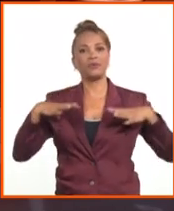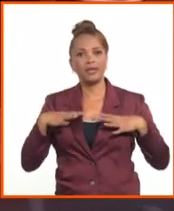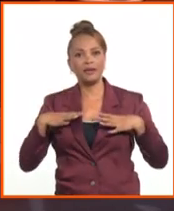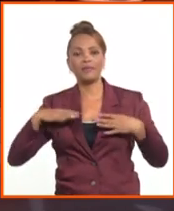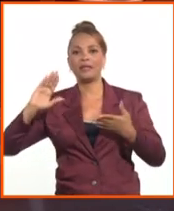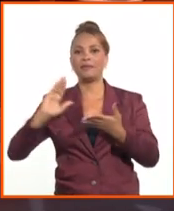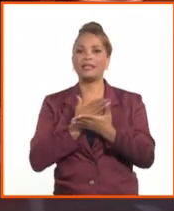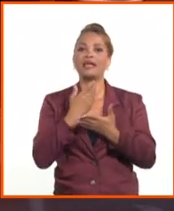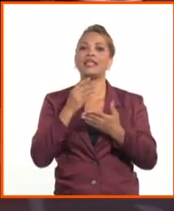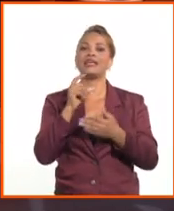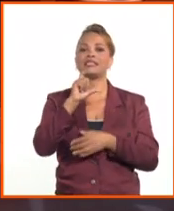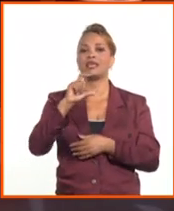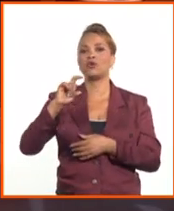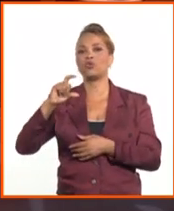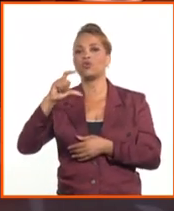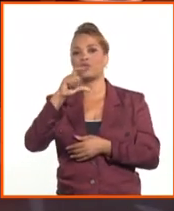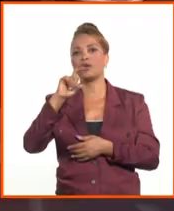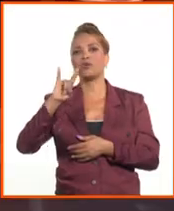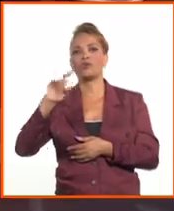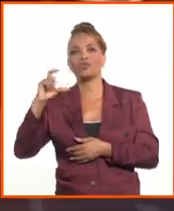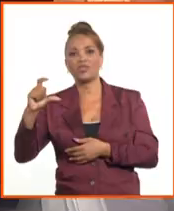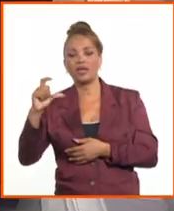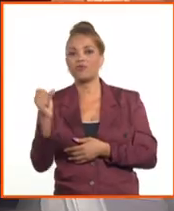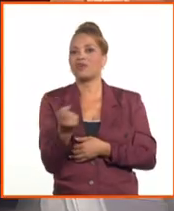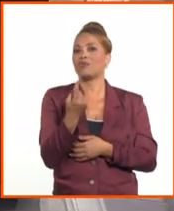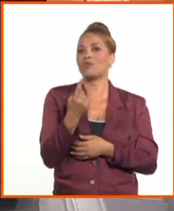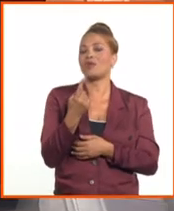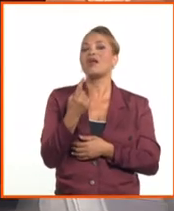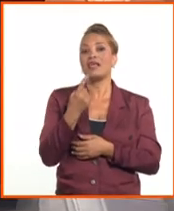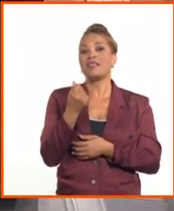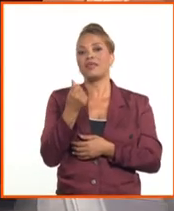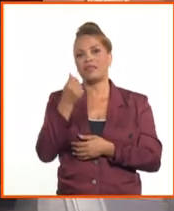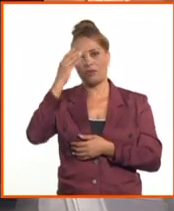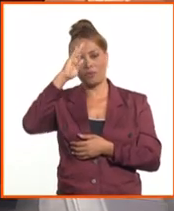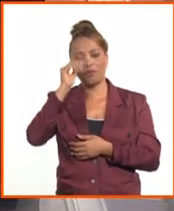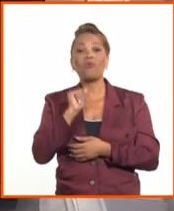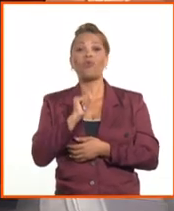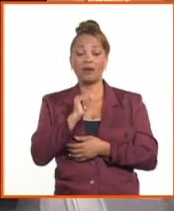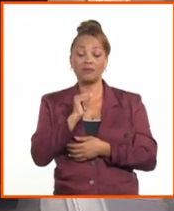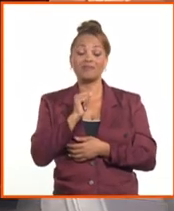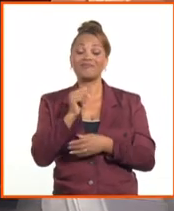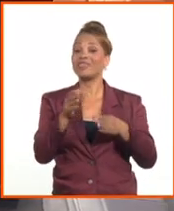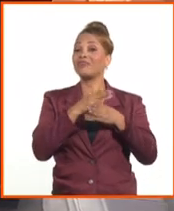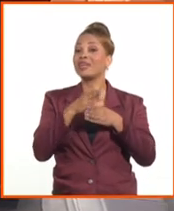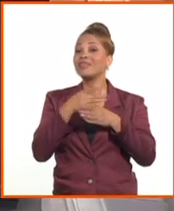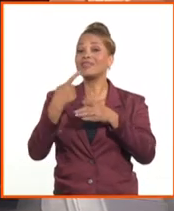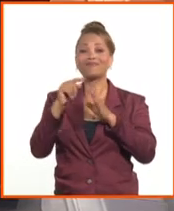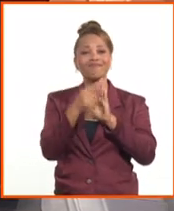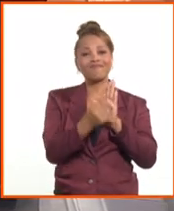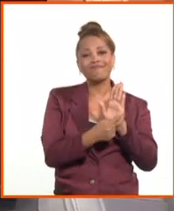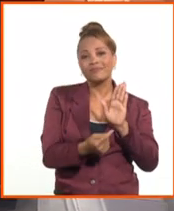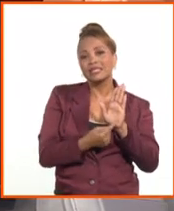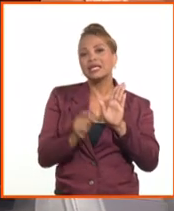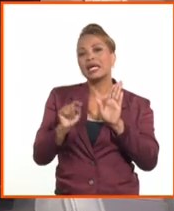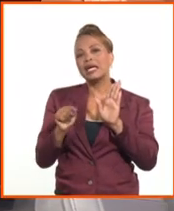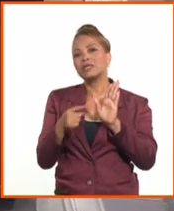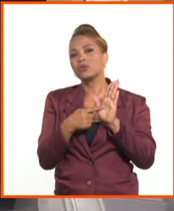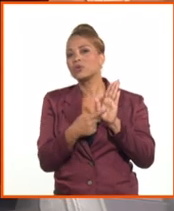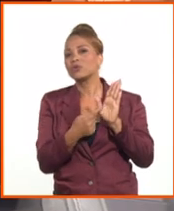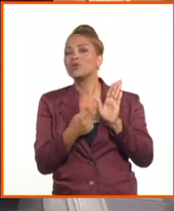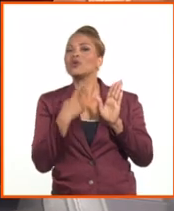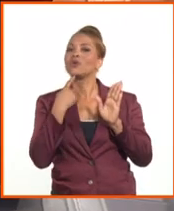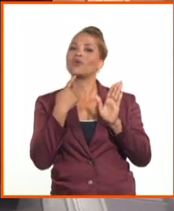CUC y que tener una sola moneda nacional, o hay un grupo de condiciones que nos, vamos a decir, que nos ponen en esa senda,